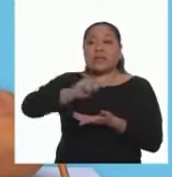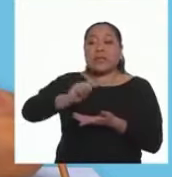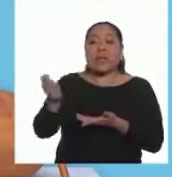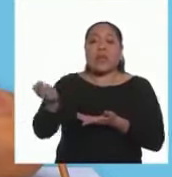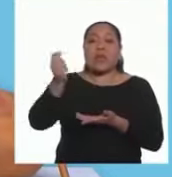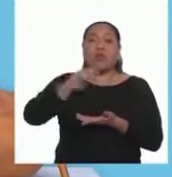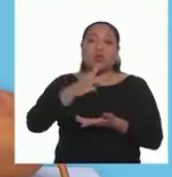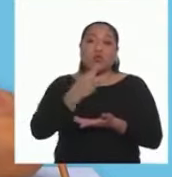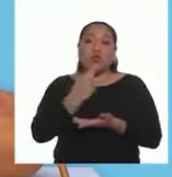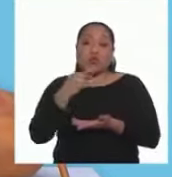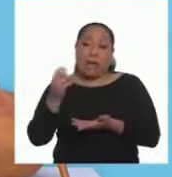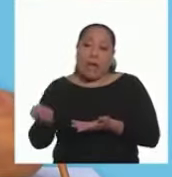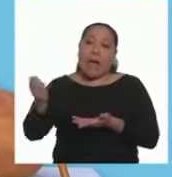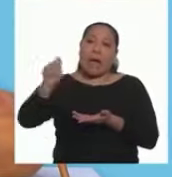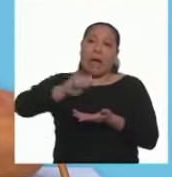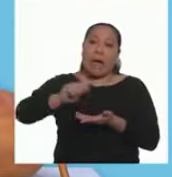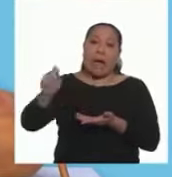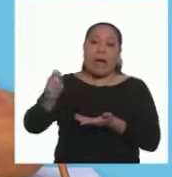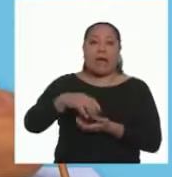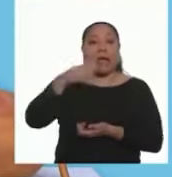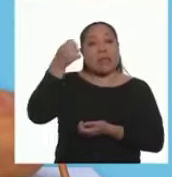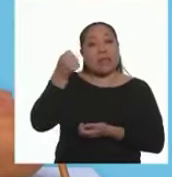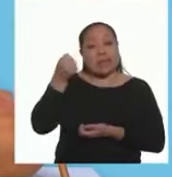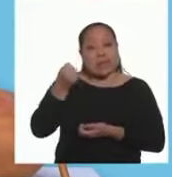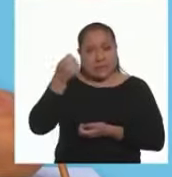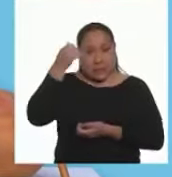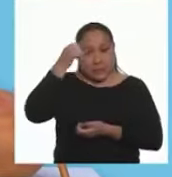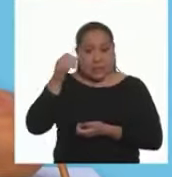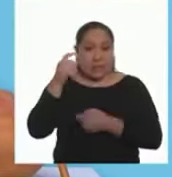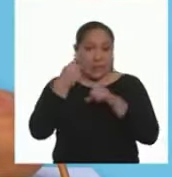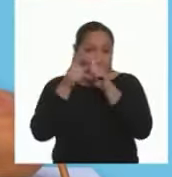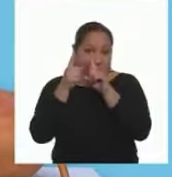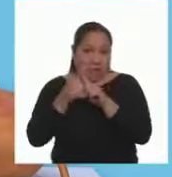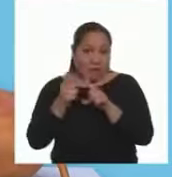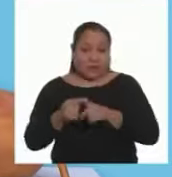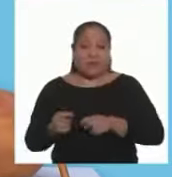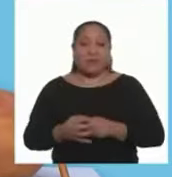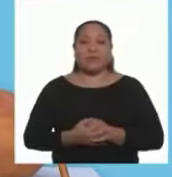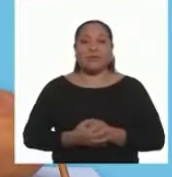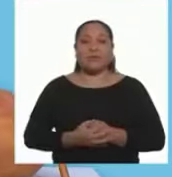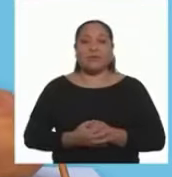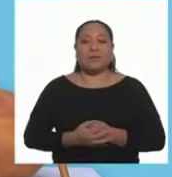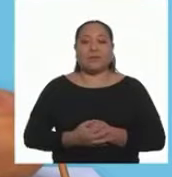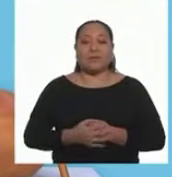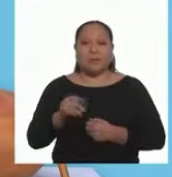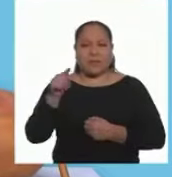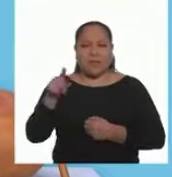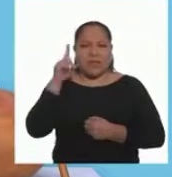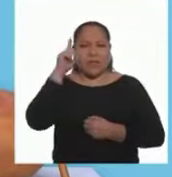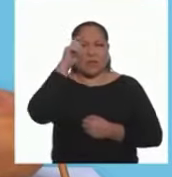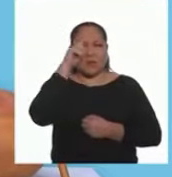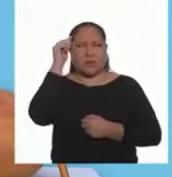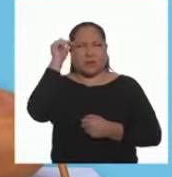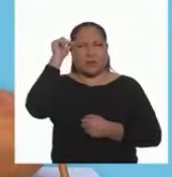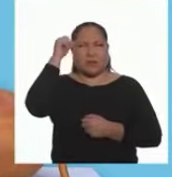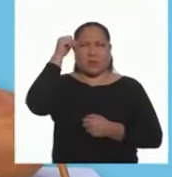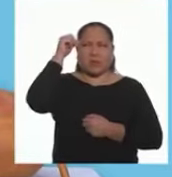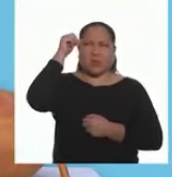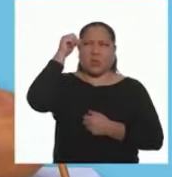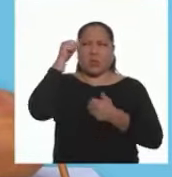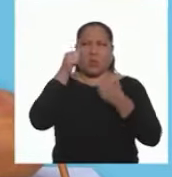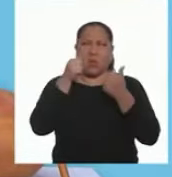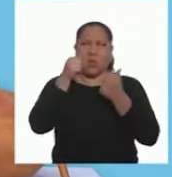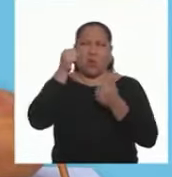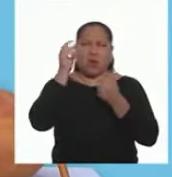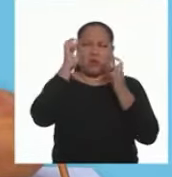Añadir azúcar Agregar la leche Y otros más Si se le